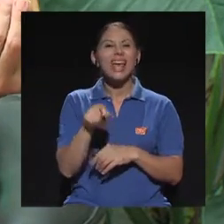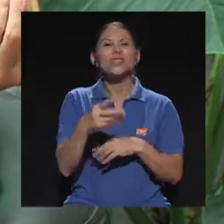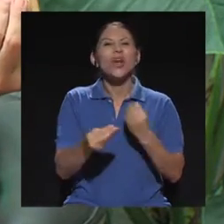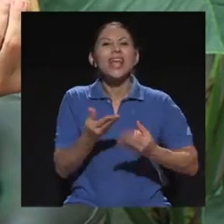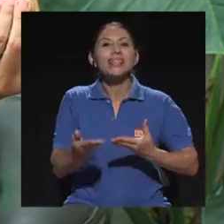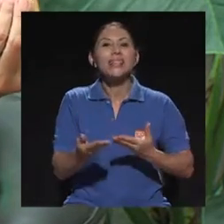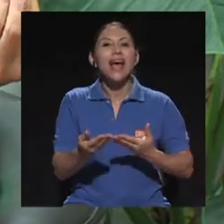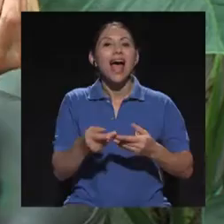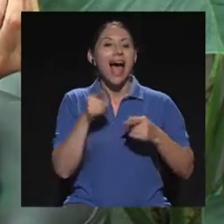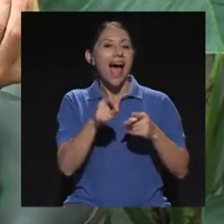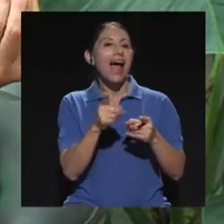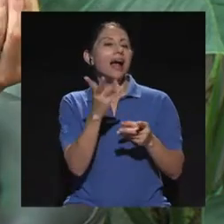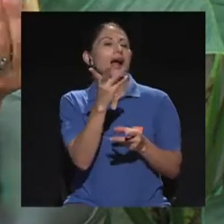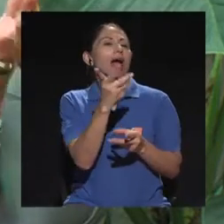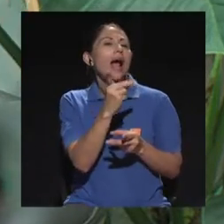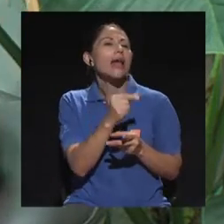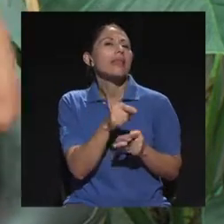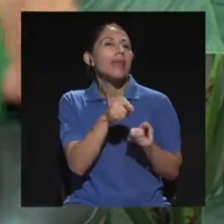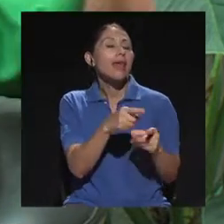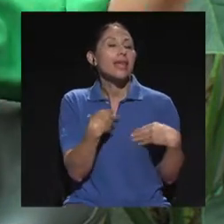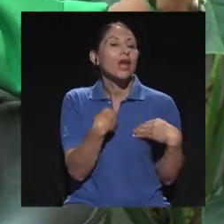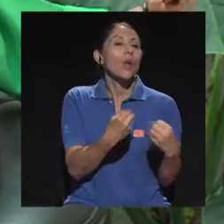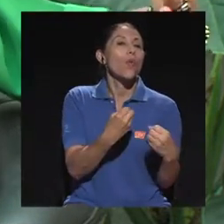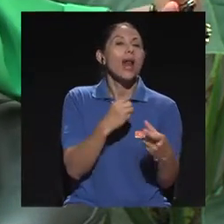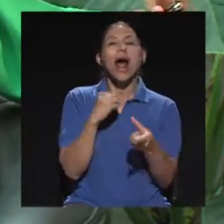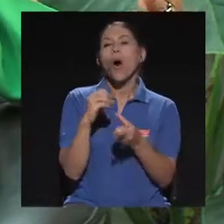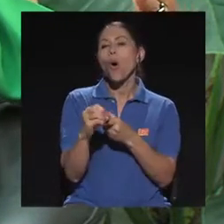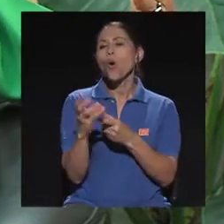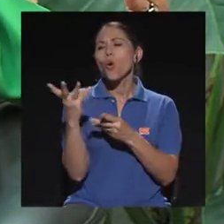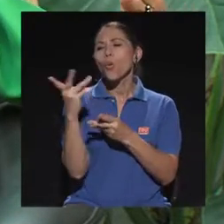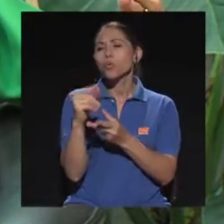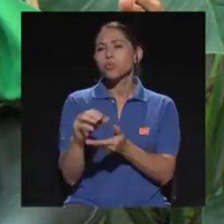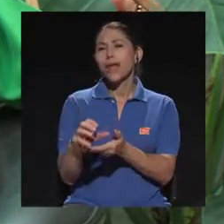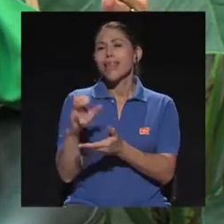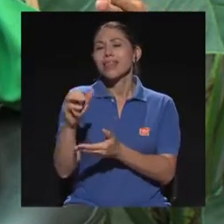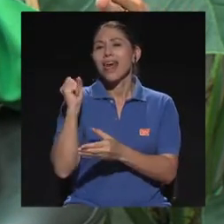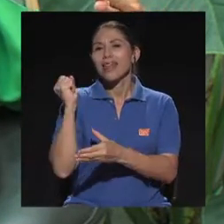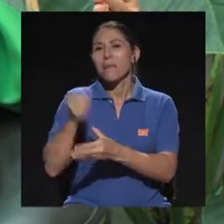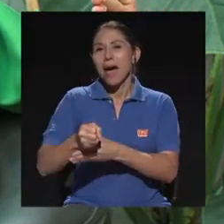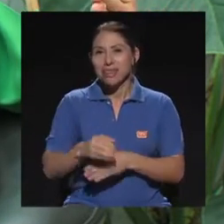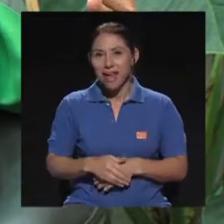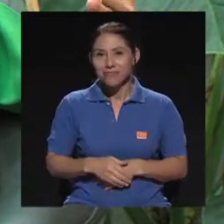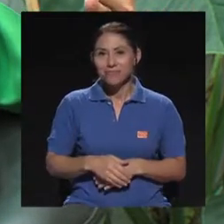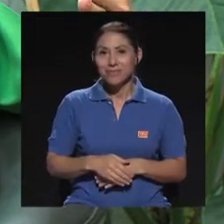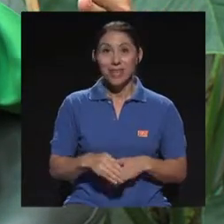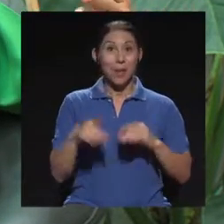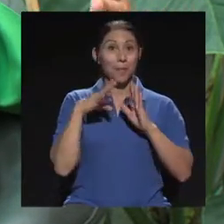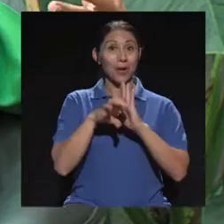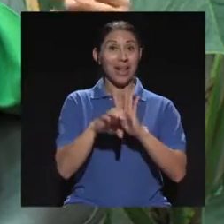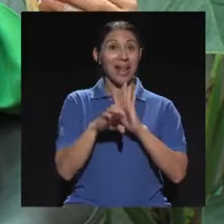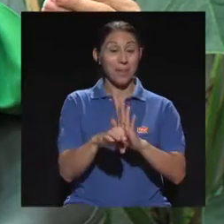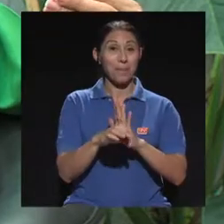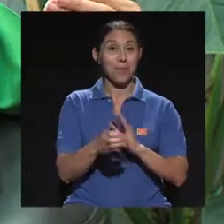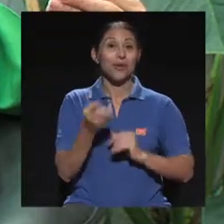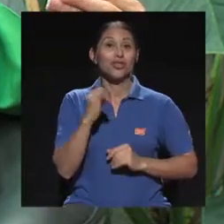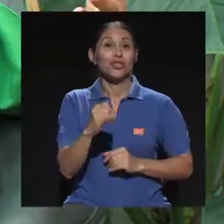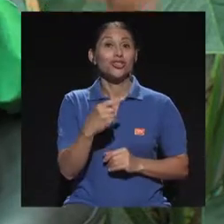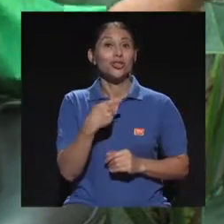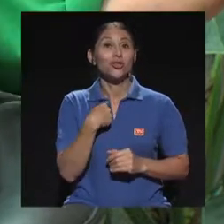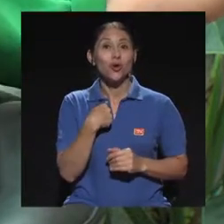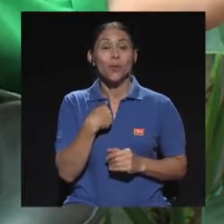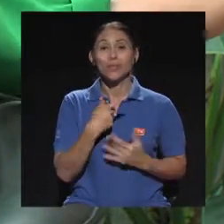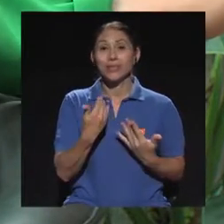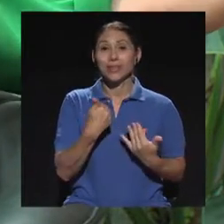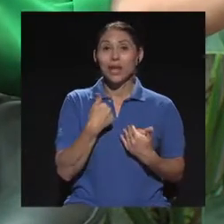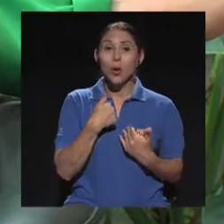mata. Entonces, por ejemplo, el agua tiene un índice terapéutico muy amplio, porque para que me mate una cantidad de agua que yo tenga que ingerir